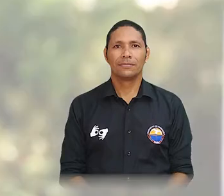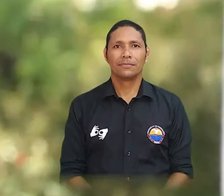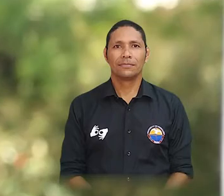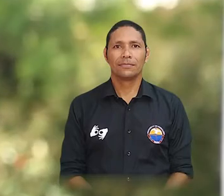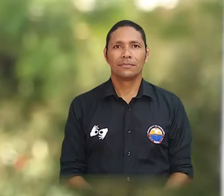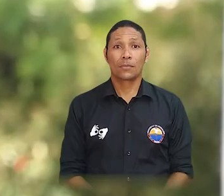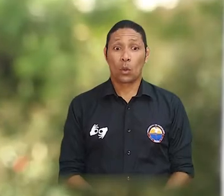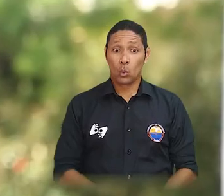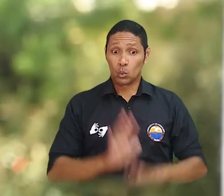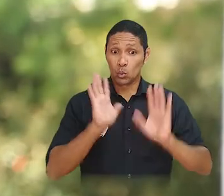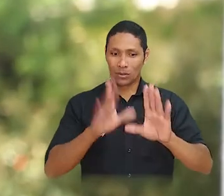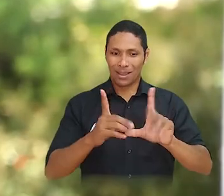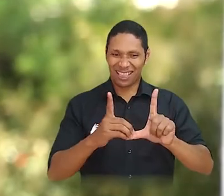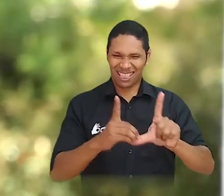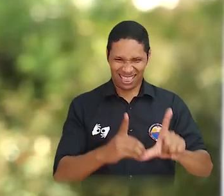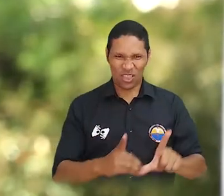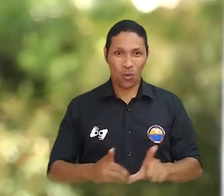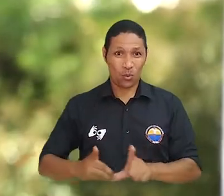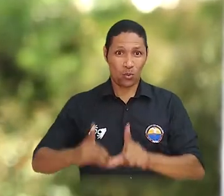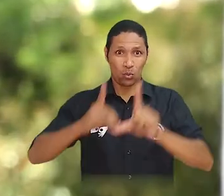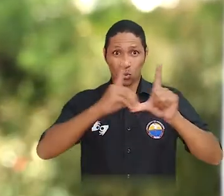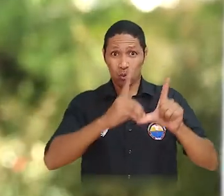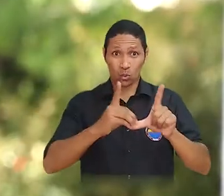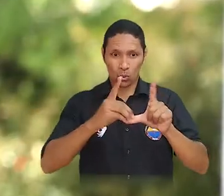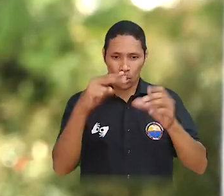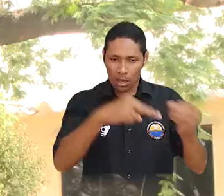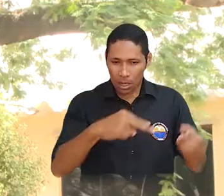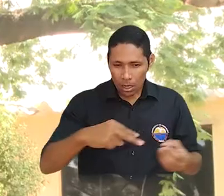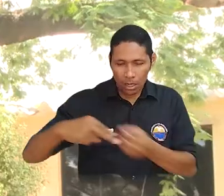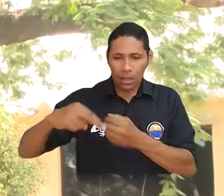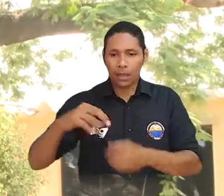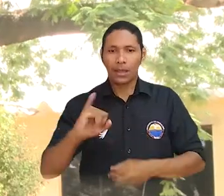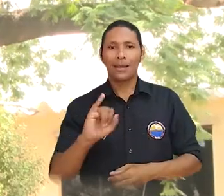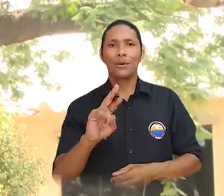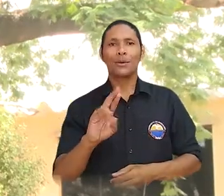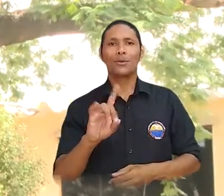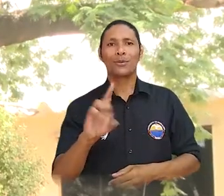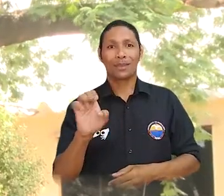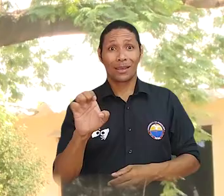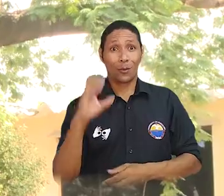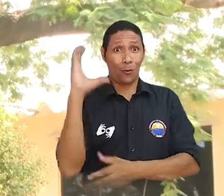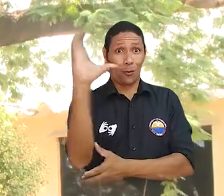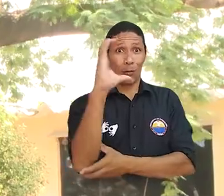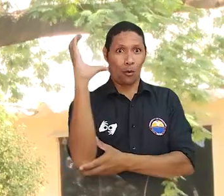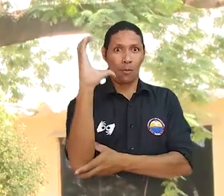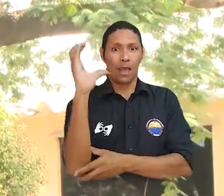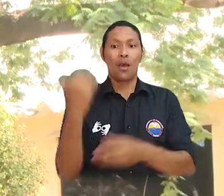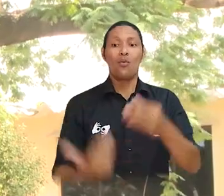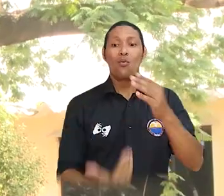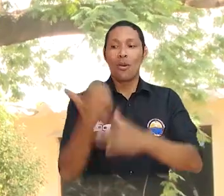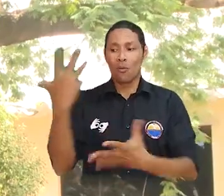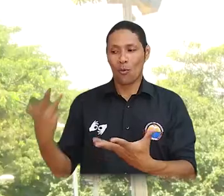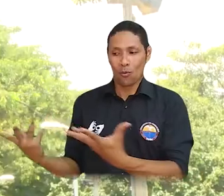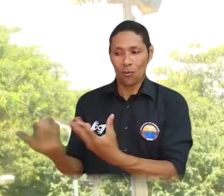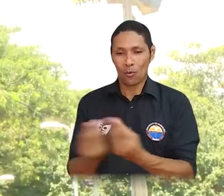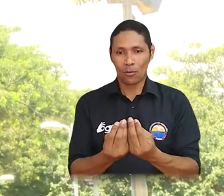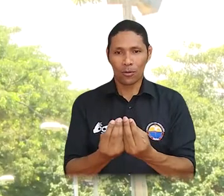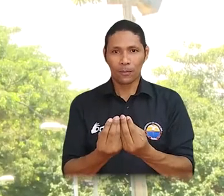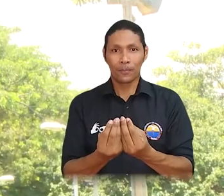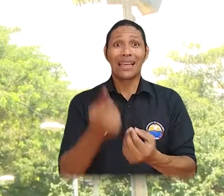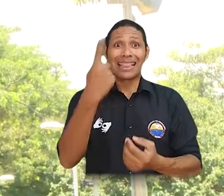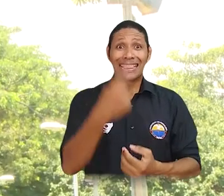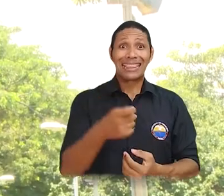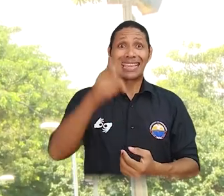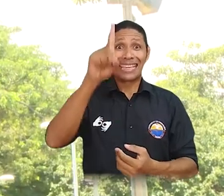El Doctorado en Ciencias de la Educación de la Universidad del Magdalena y RU de Colombia hizo el lanzamiento de su nueva corte. En